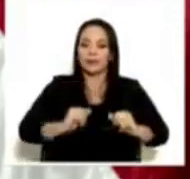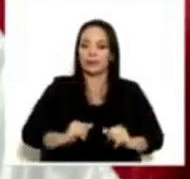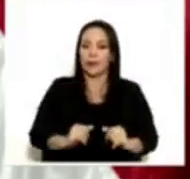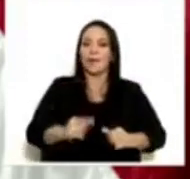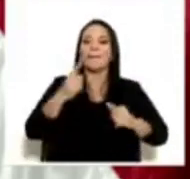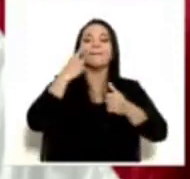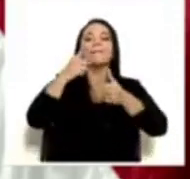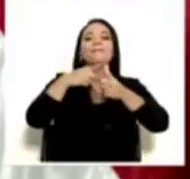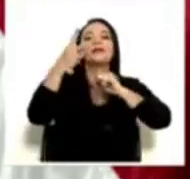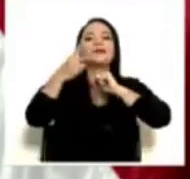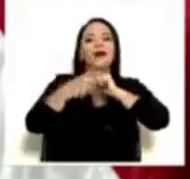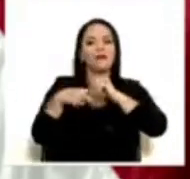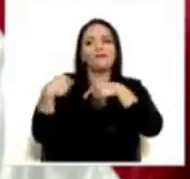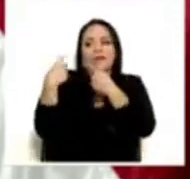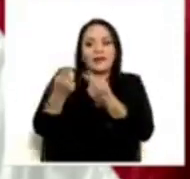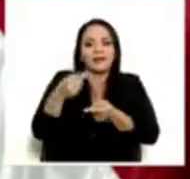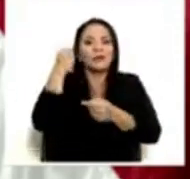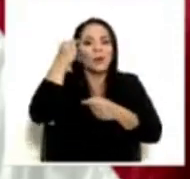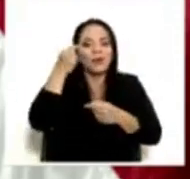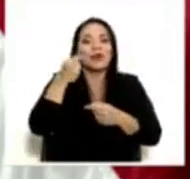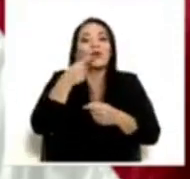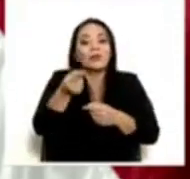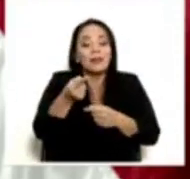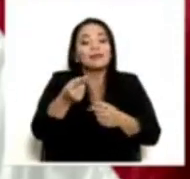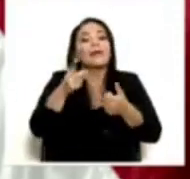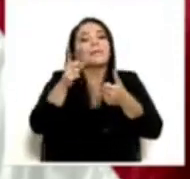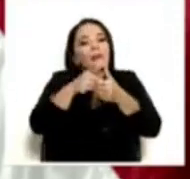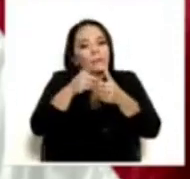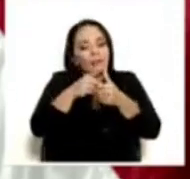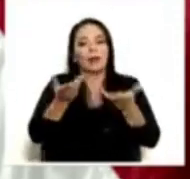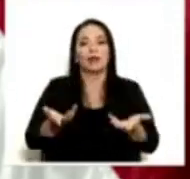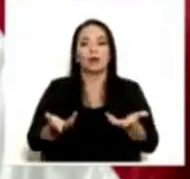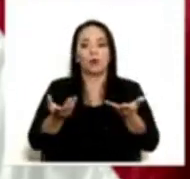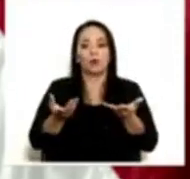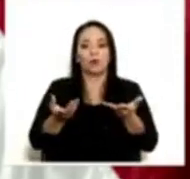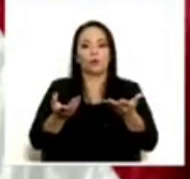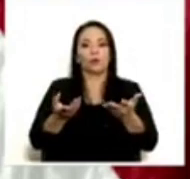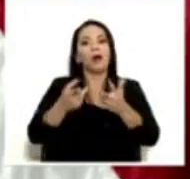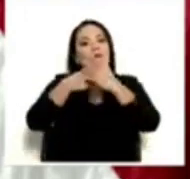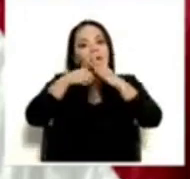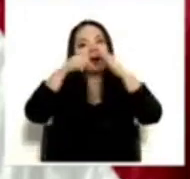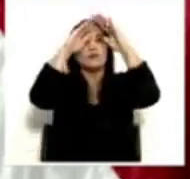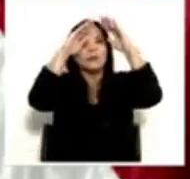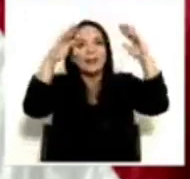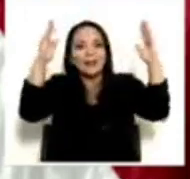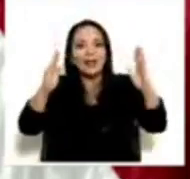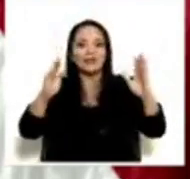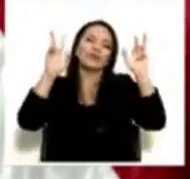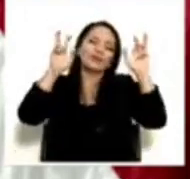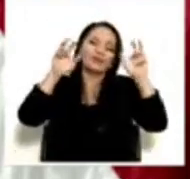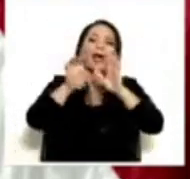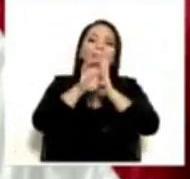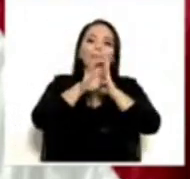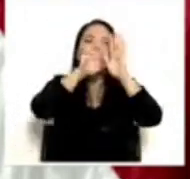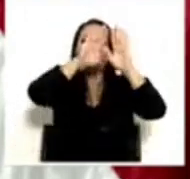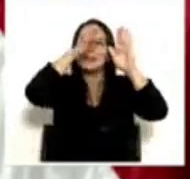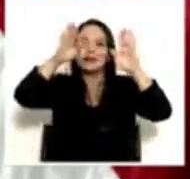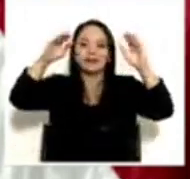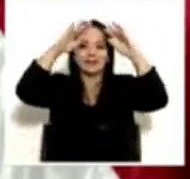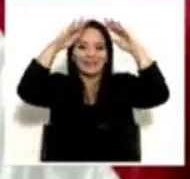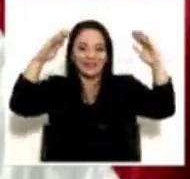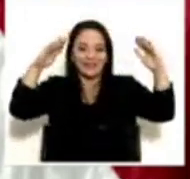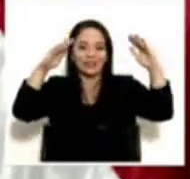gobierno viene a decir, arreglemos el techo sin que estemos debajo de un aguacero. Porque hay